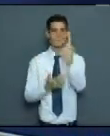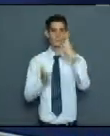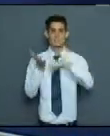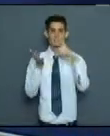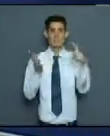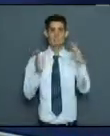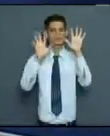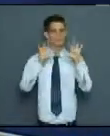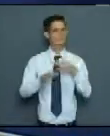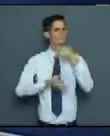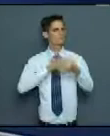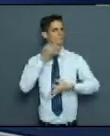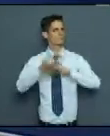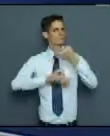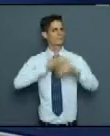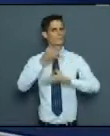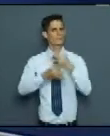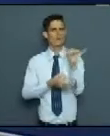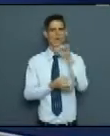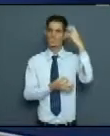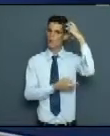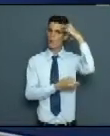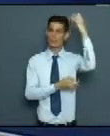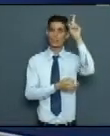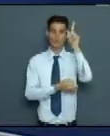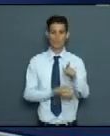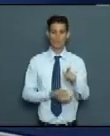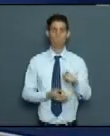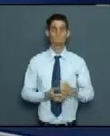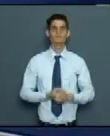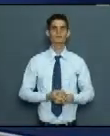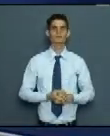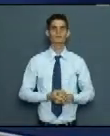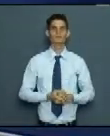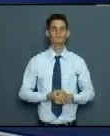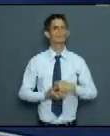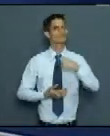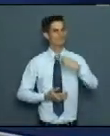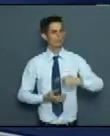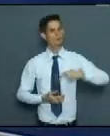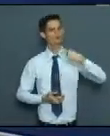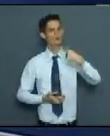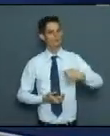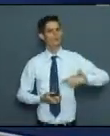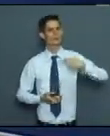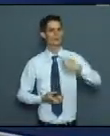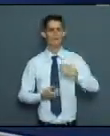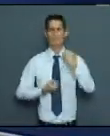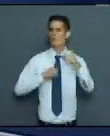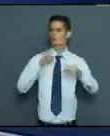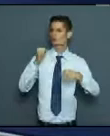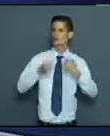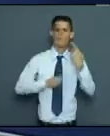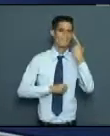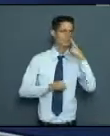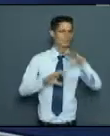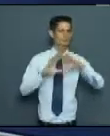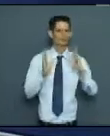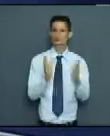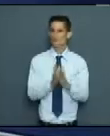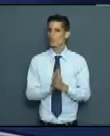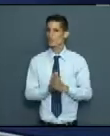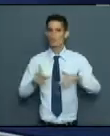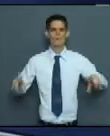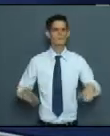partido, Ernesto, y nuestro gobernador Julio César, que día a día controlan, chequean todos los